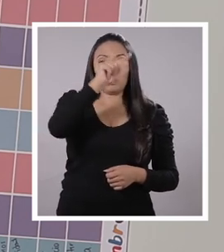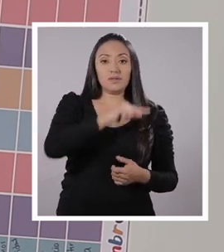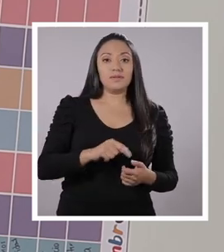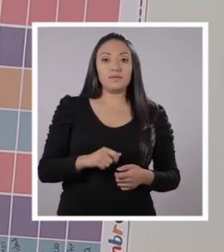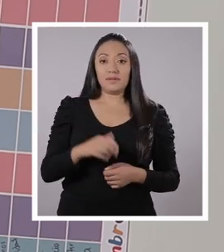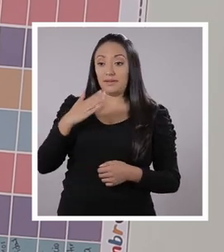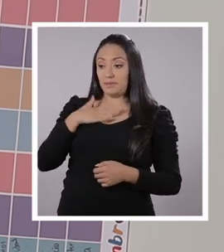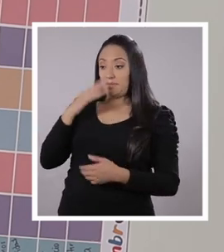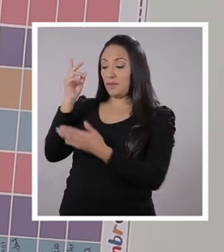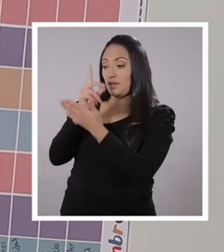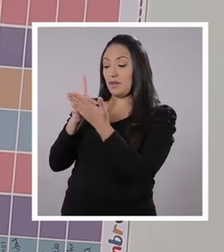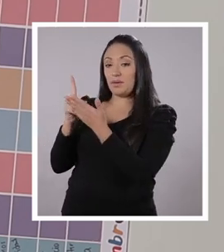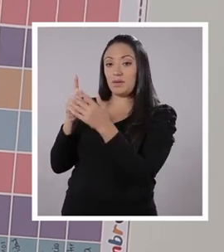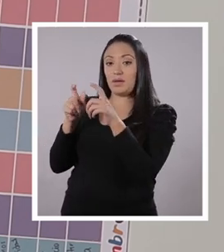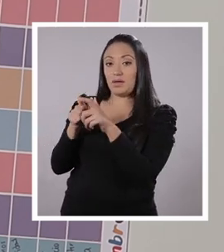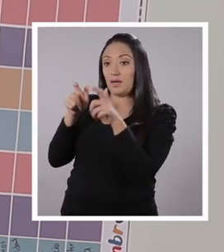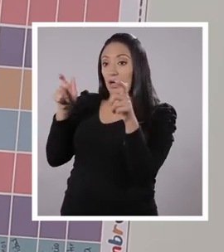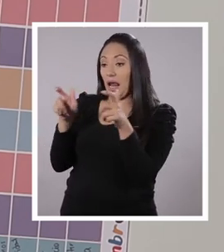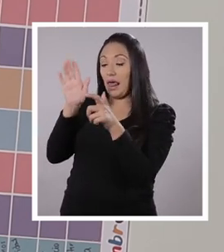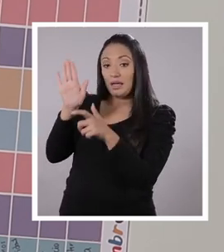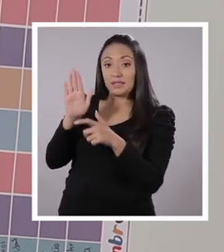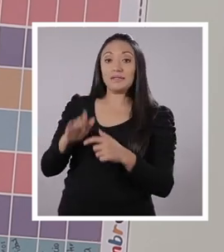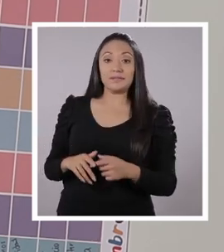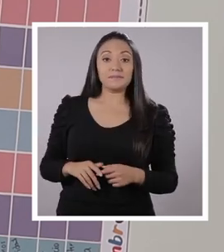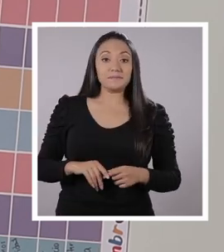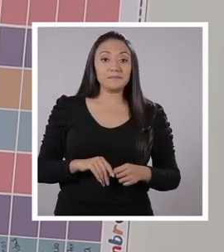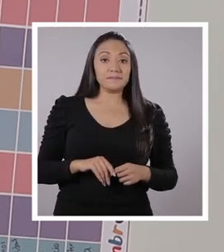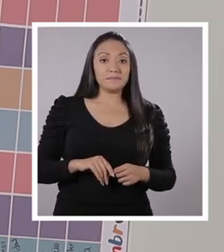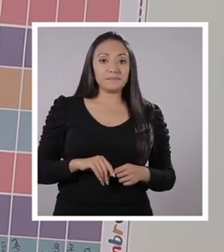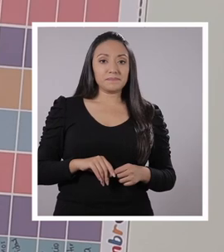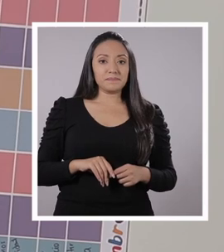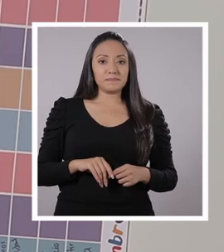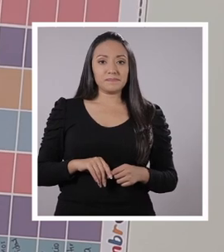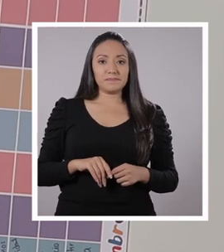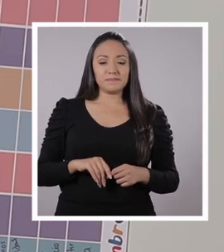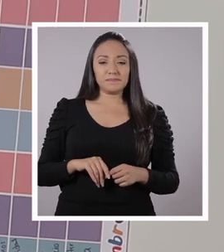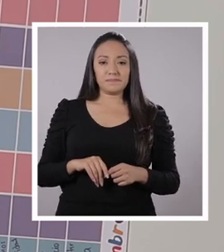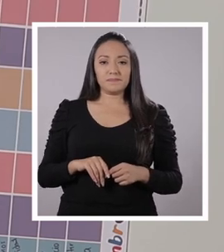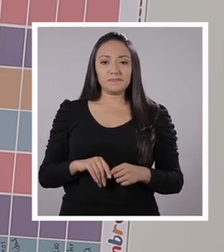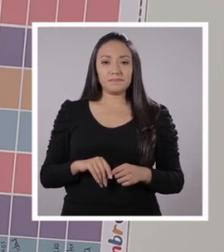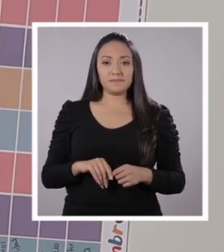Como mis dibujos son más grandes, yo tengo papeles más grandes. Muy bien.